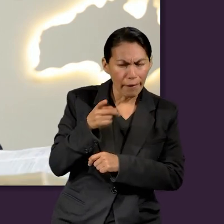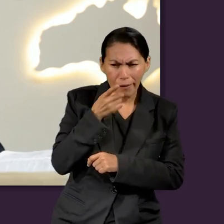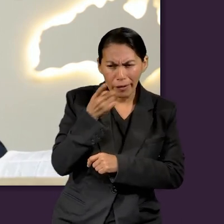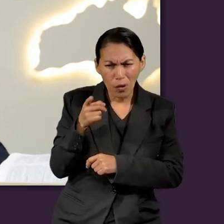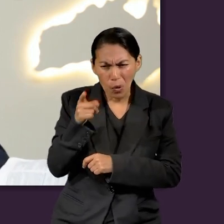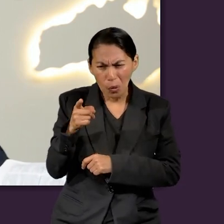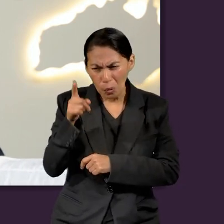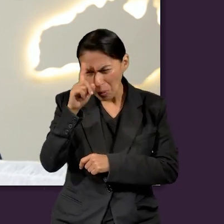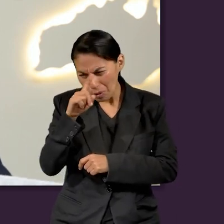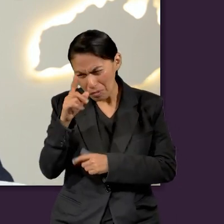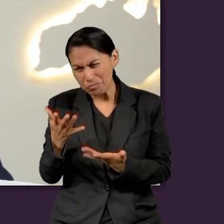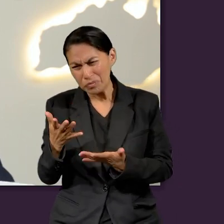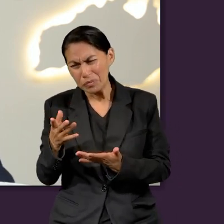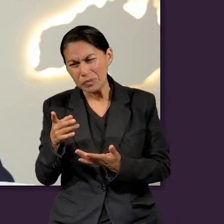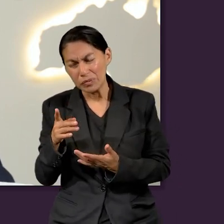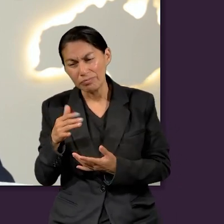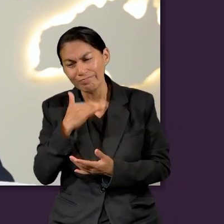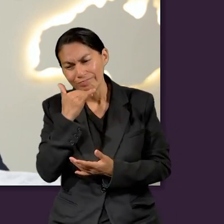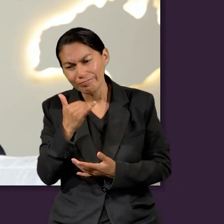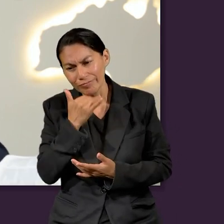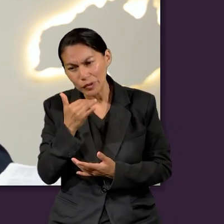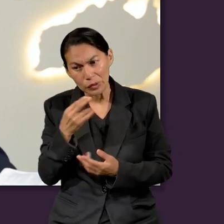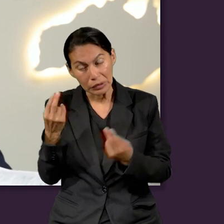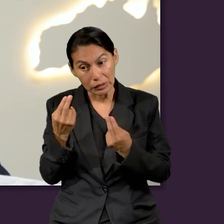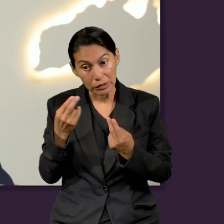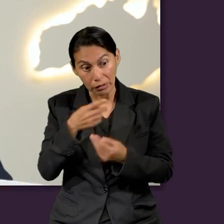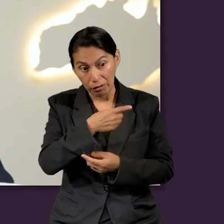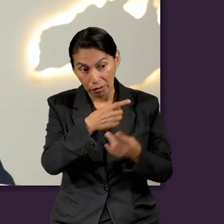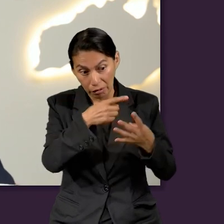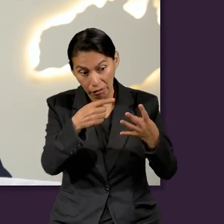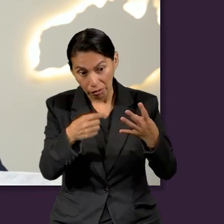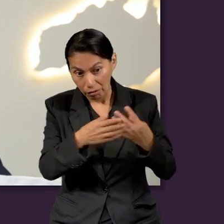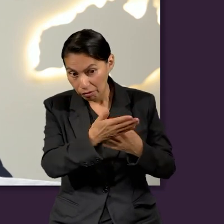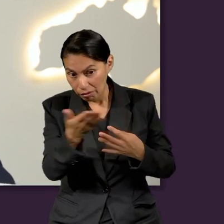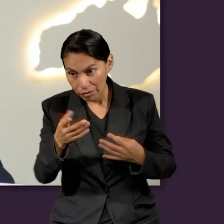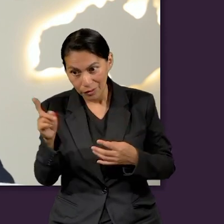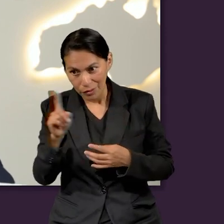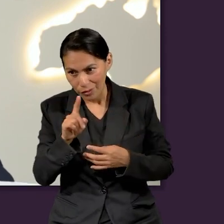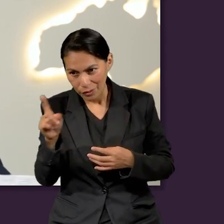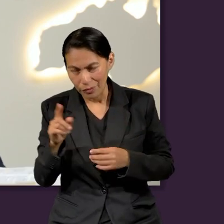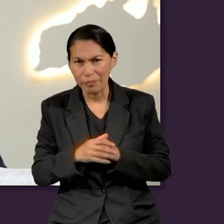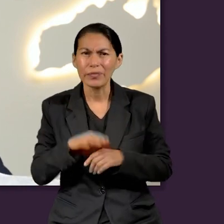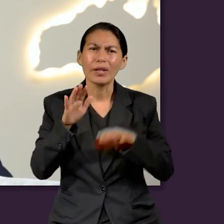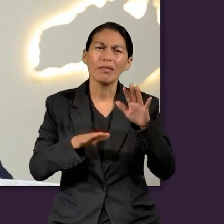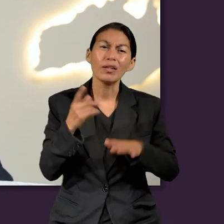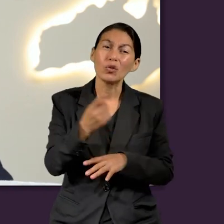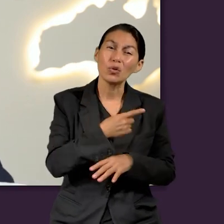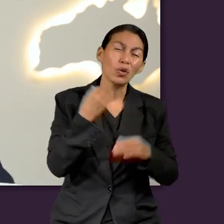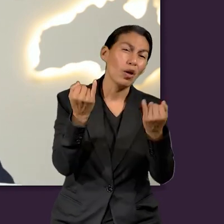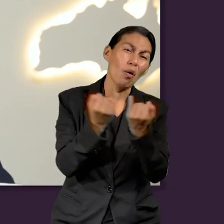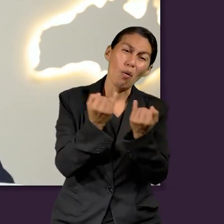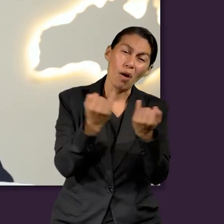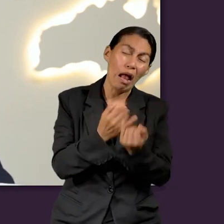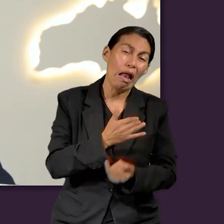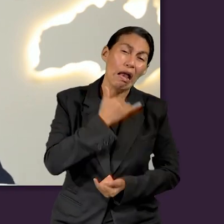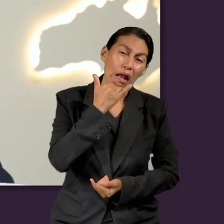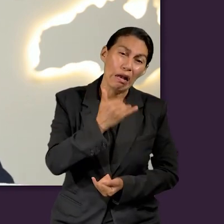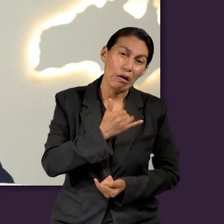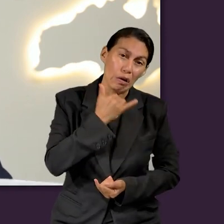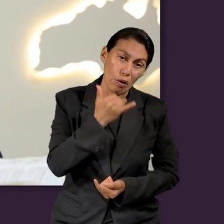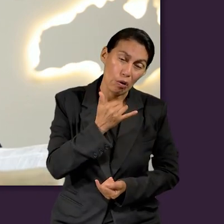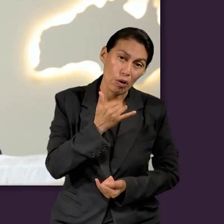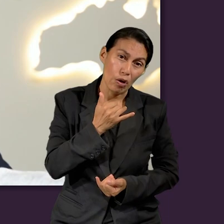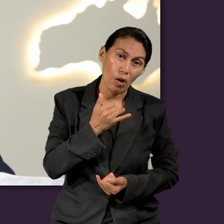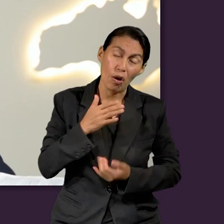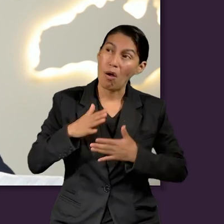David, no está bien lo que estás haciendo, no se necesita. Y muchas veces nosotros podríamos cometer los mismos